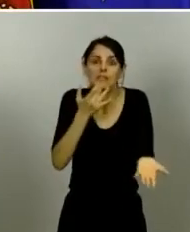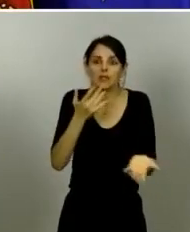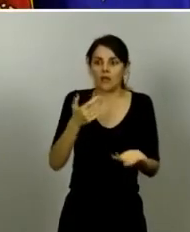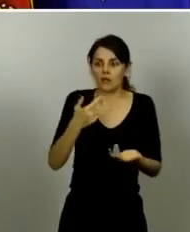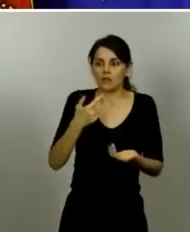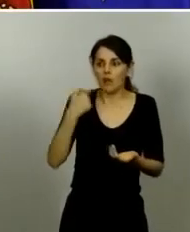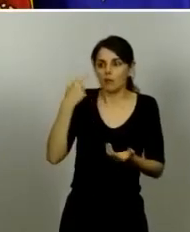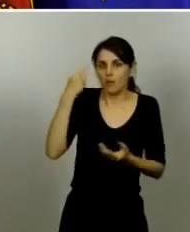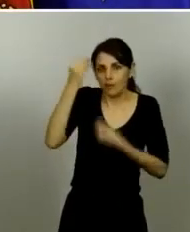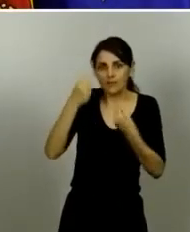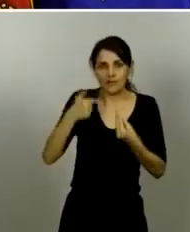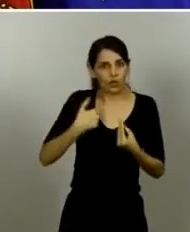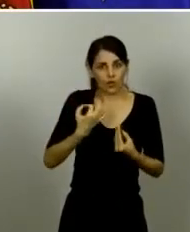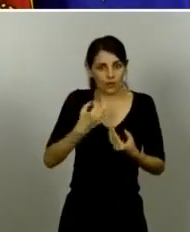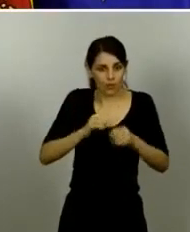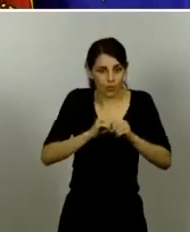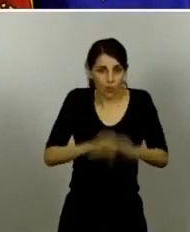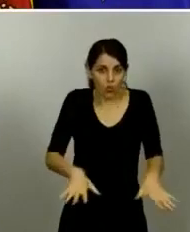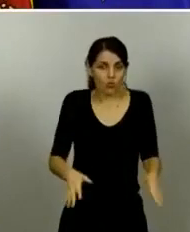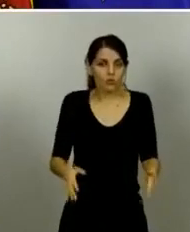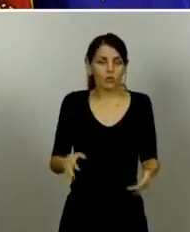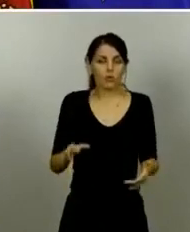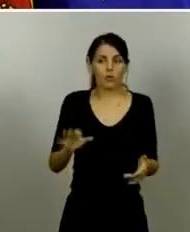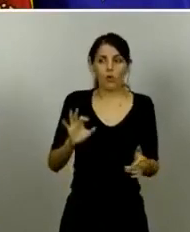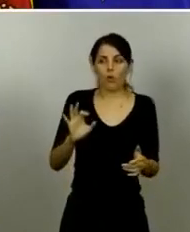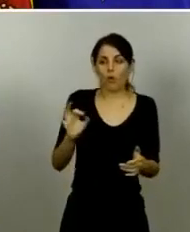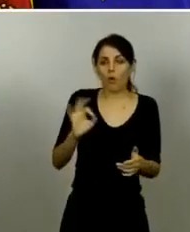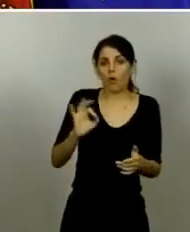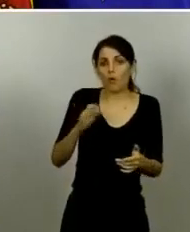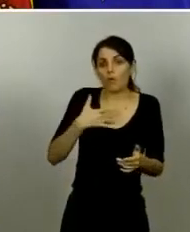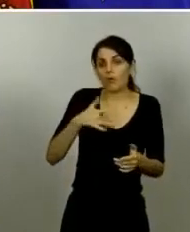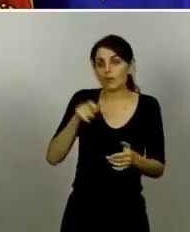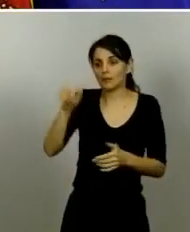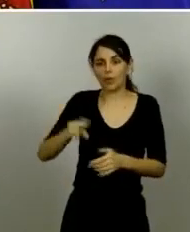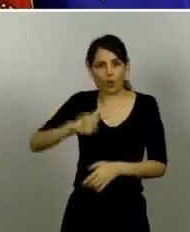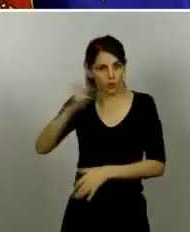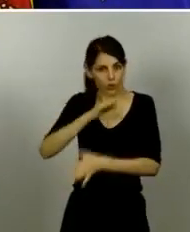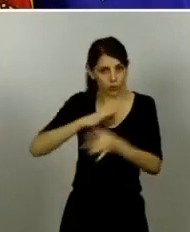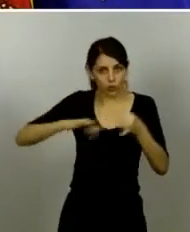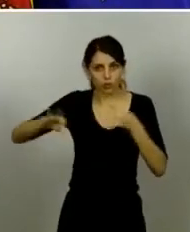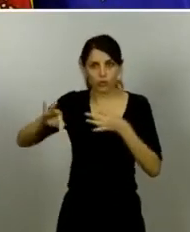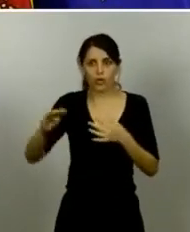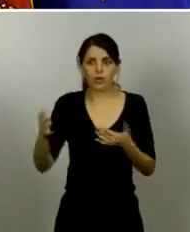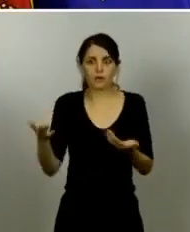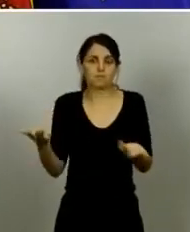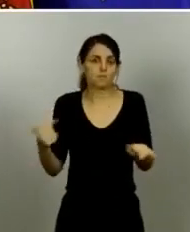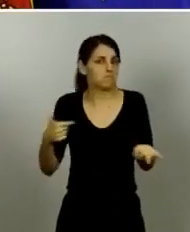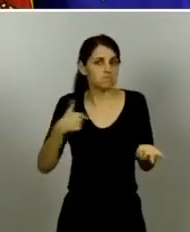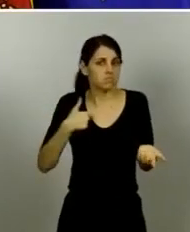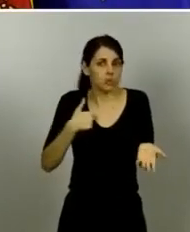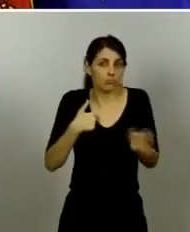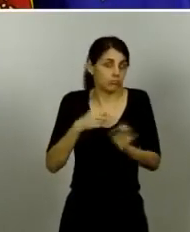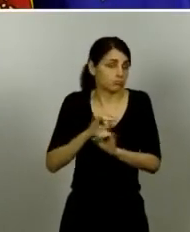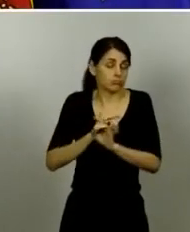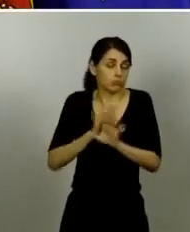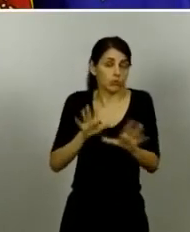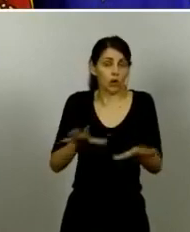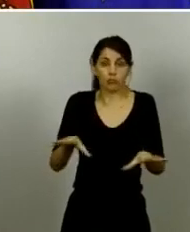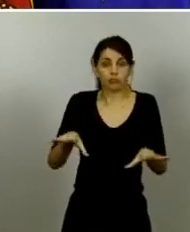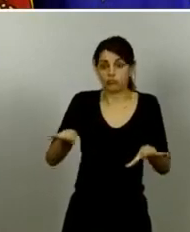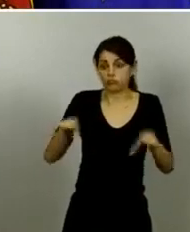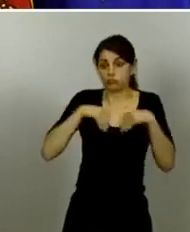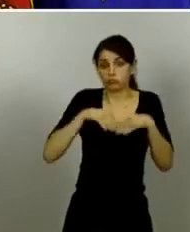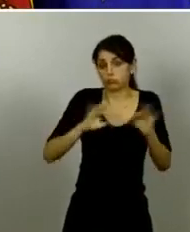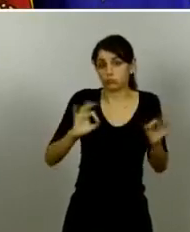tiene que tomar la decisión de poner a otra persona en mi lugar yo obviamente asumiré la solicitud o la orden que se me dé